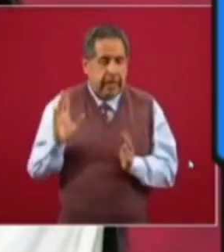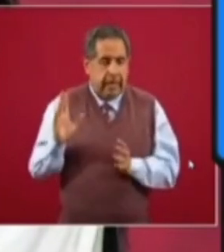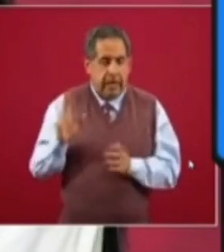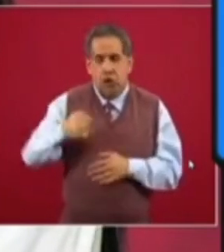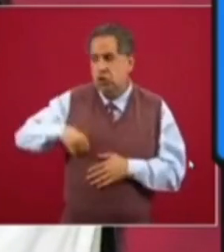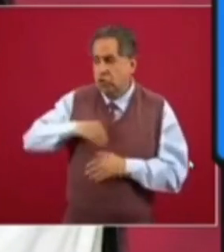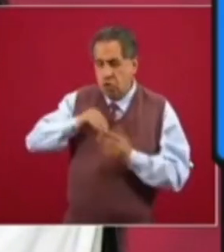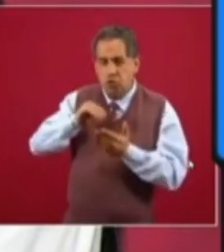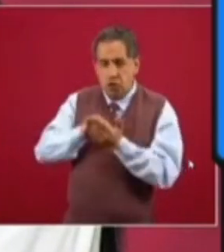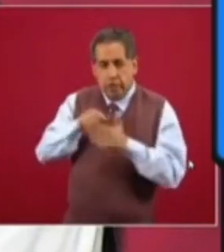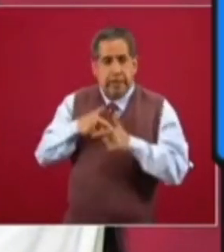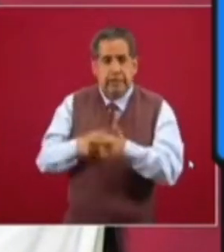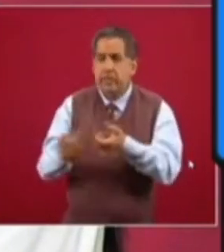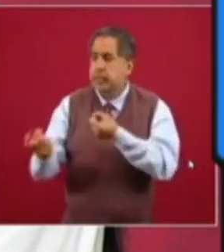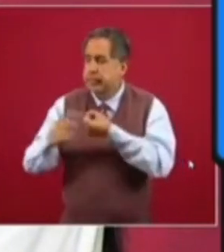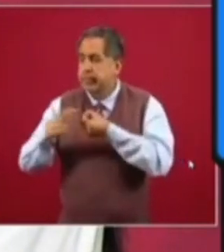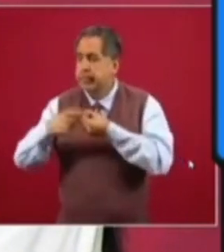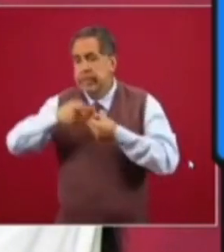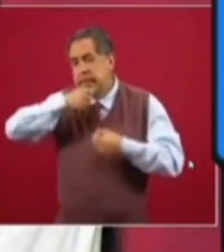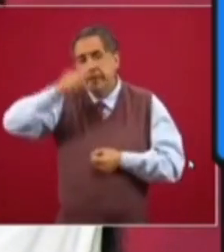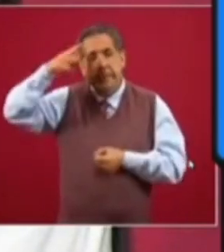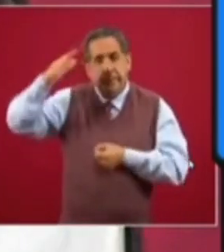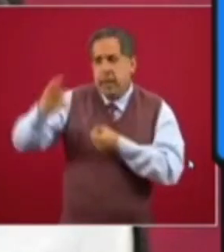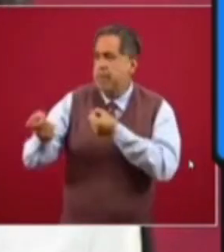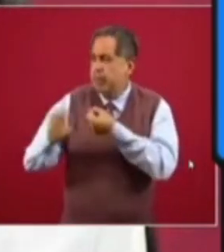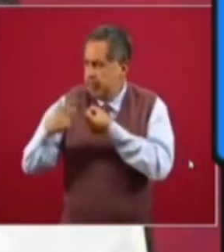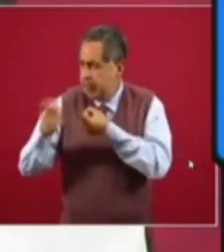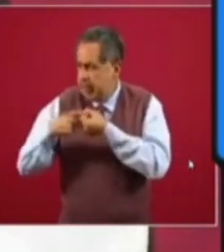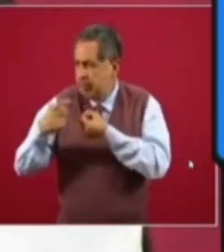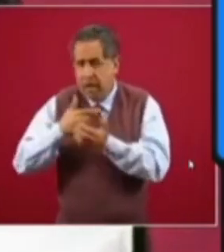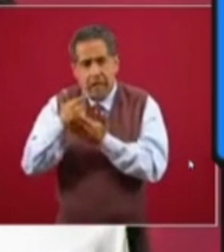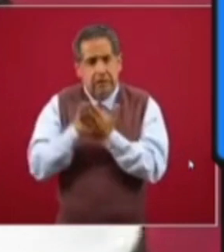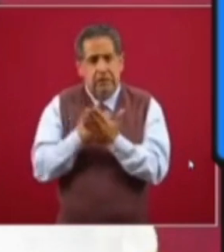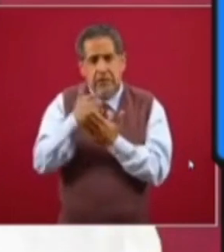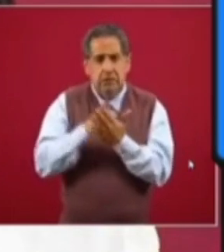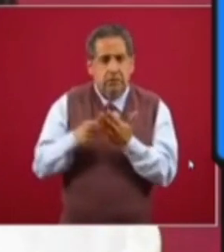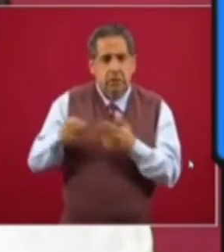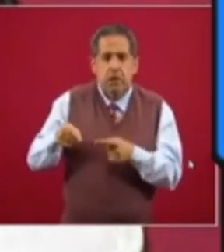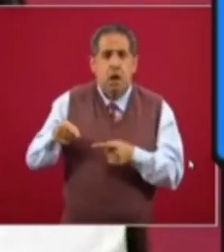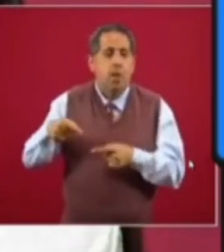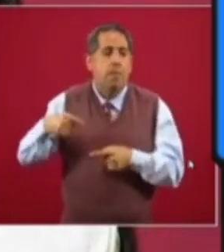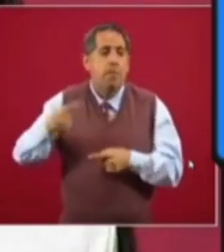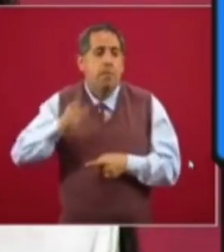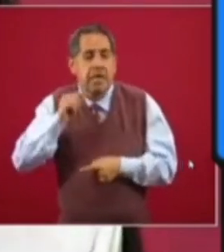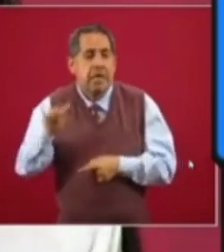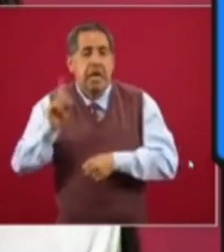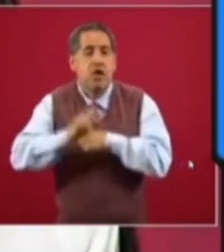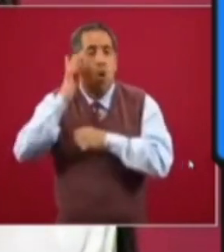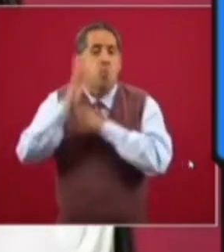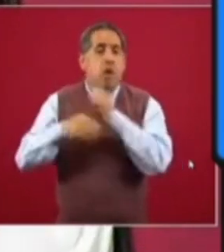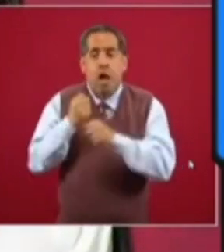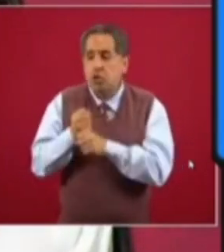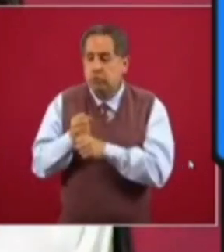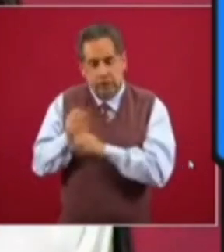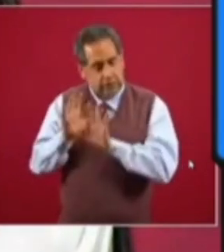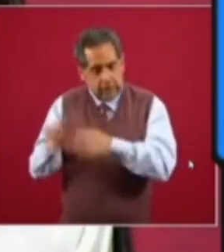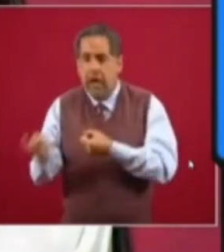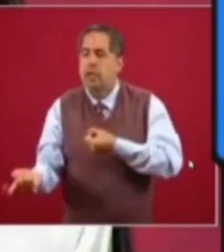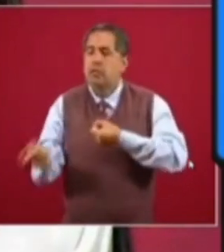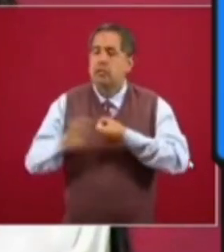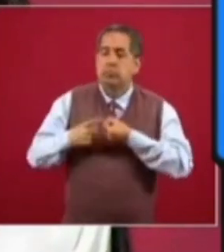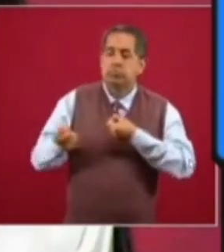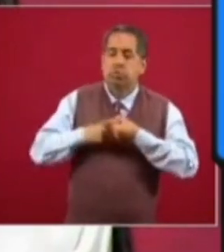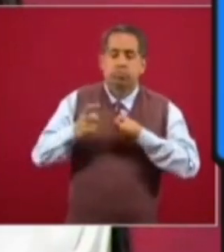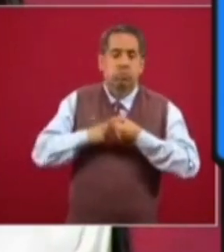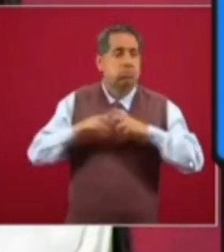seguimos incorporando adultos mayores. Todos los días cumplen años y seguimos en la incorporación. De hecho, estamos